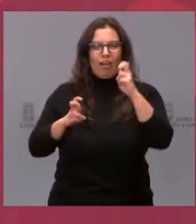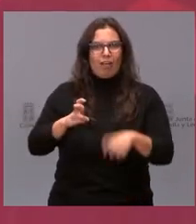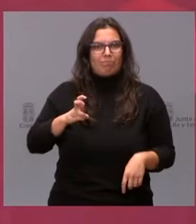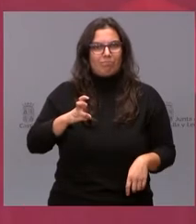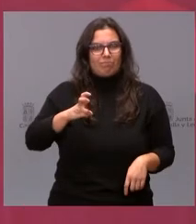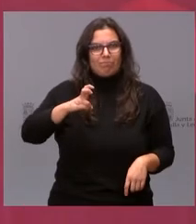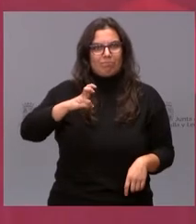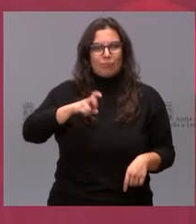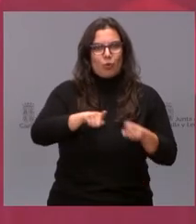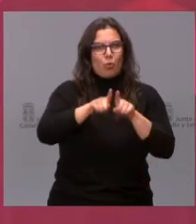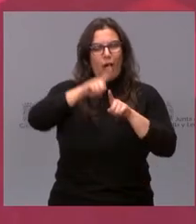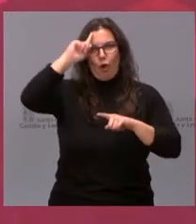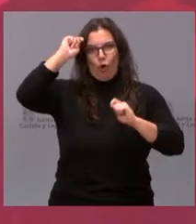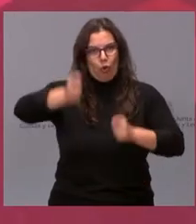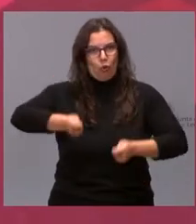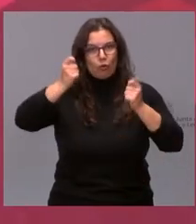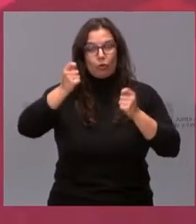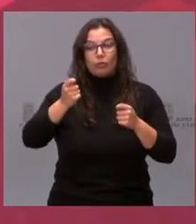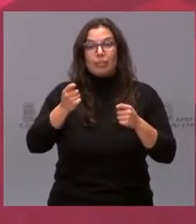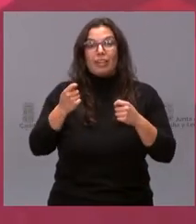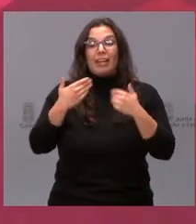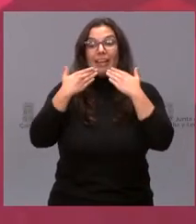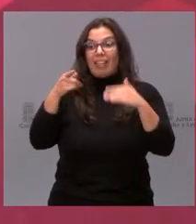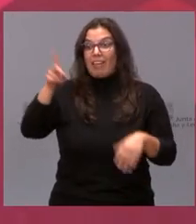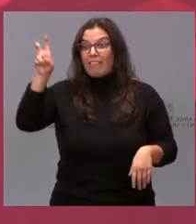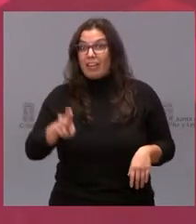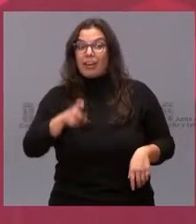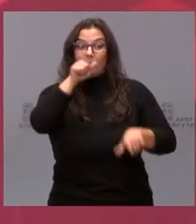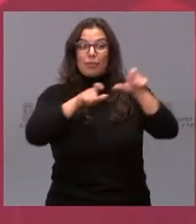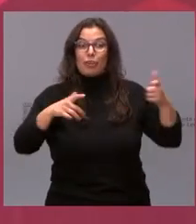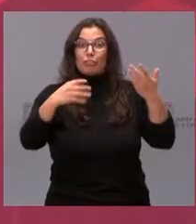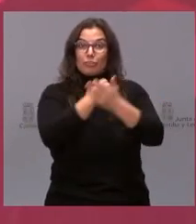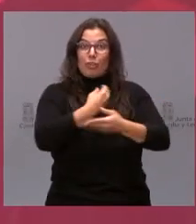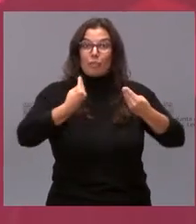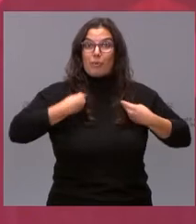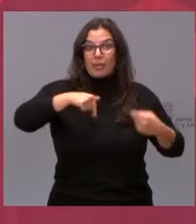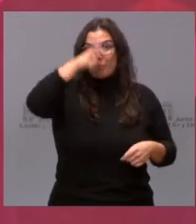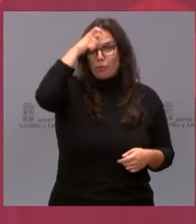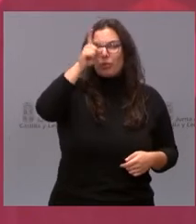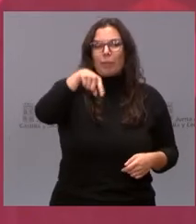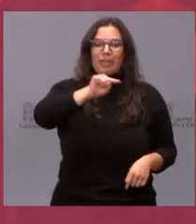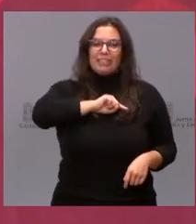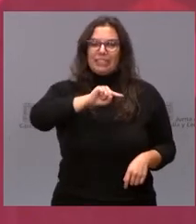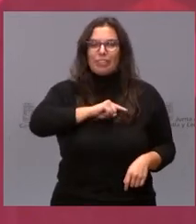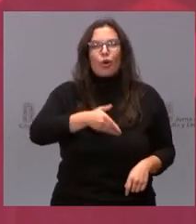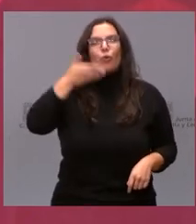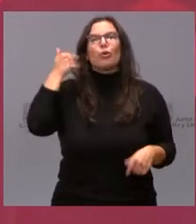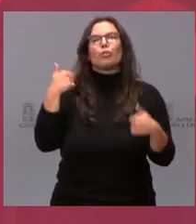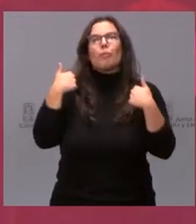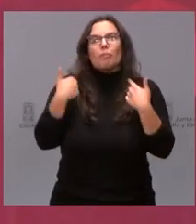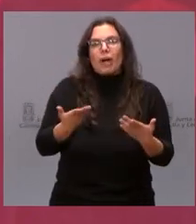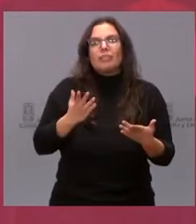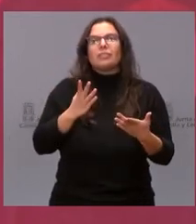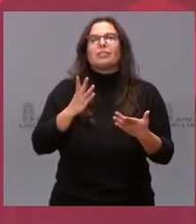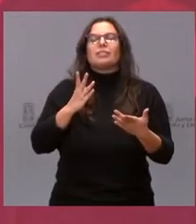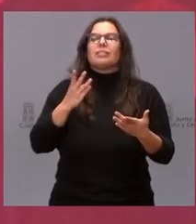aunque no lo crea hoy con su presencia, ha hecho que todos los habitantes de Villaciervos nos sintamos aún más orgullosos de pertenecer